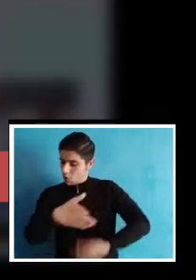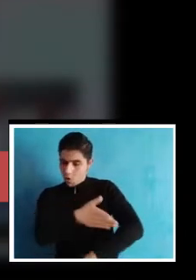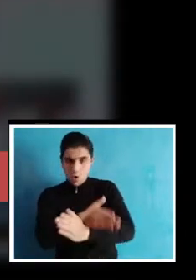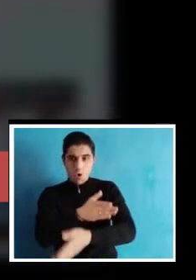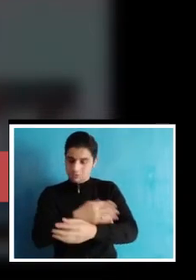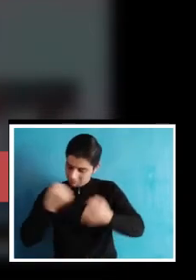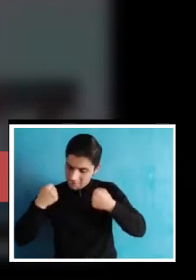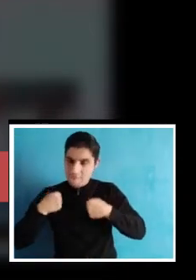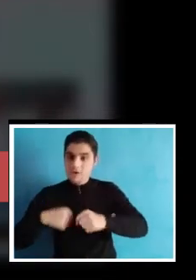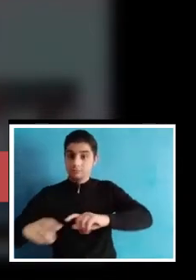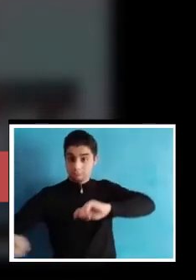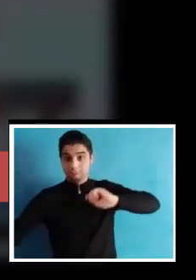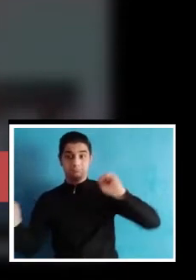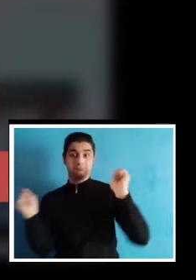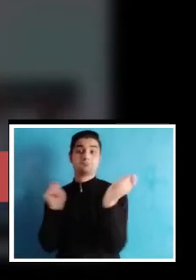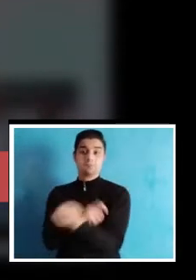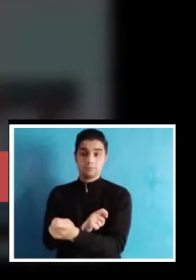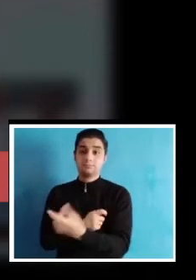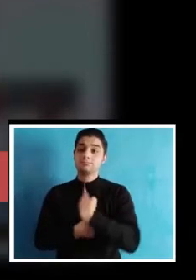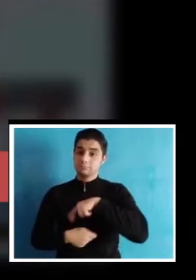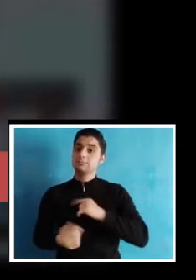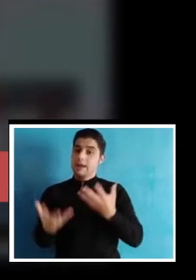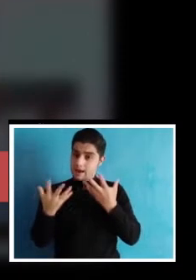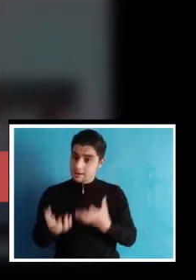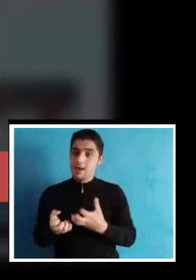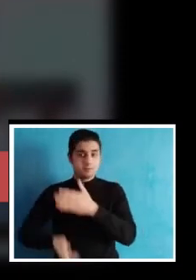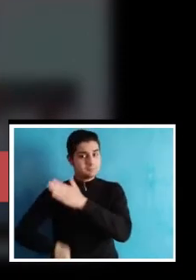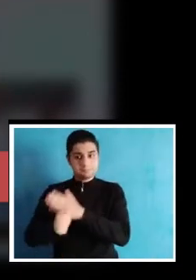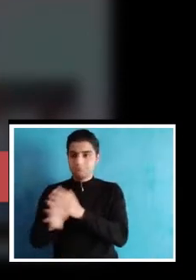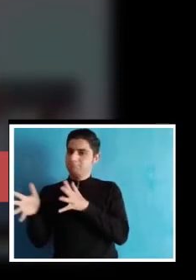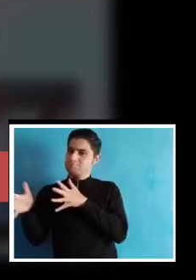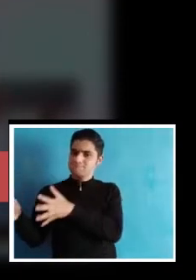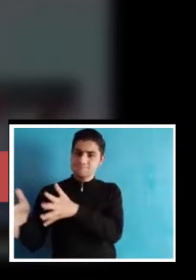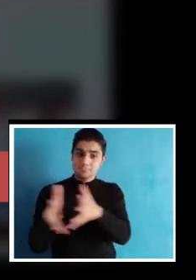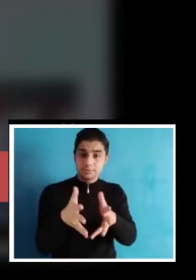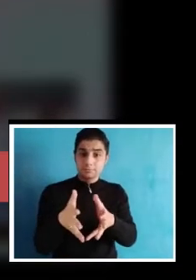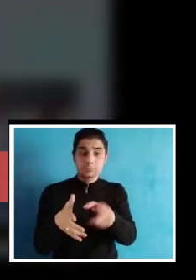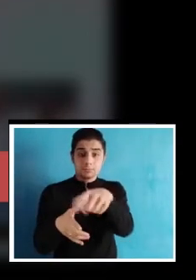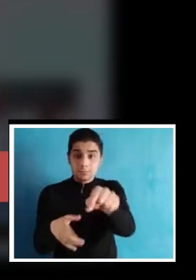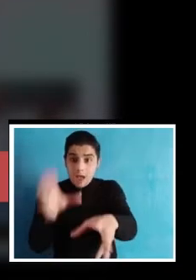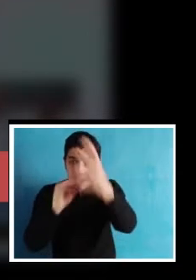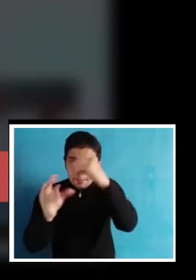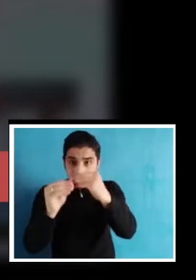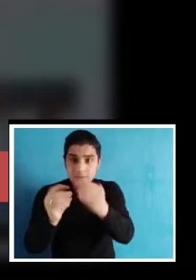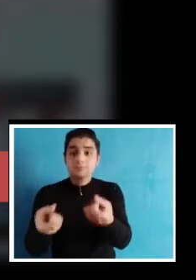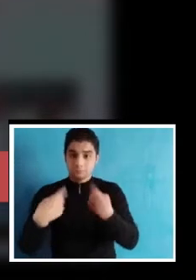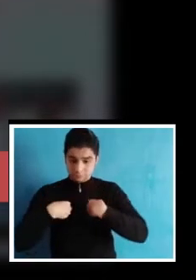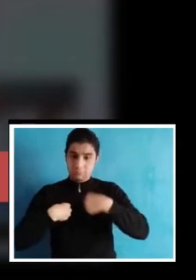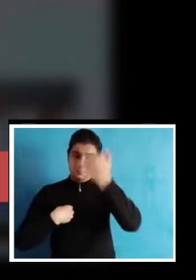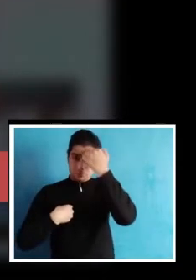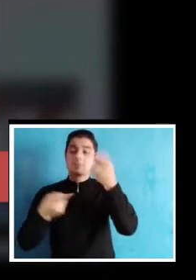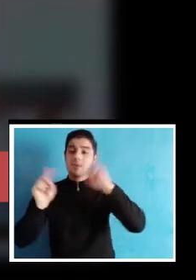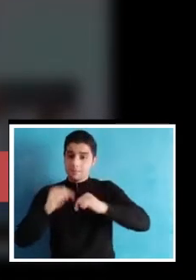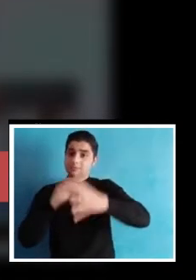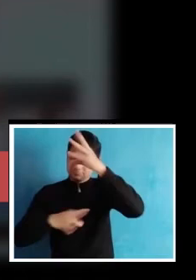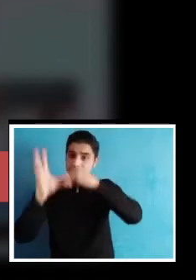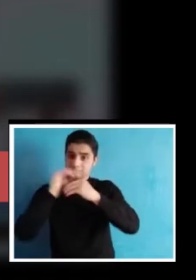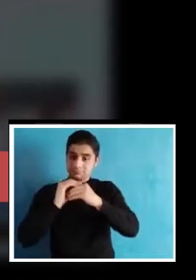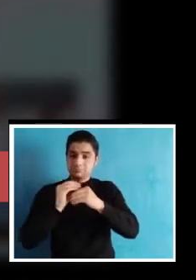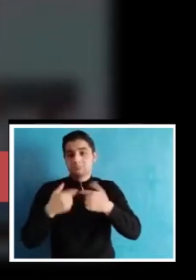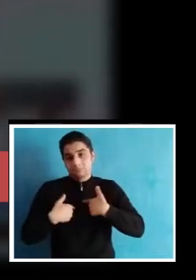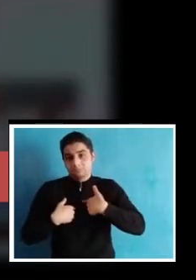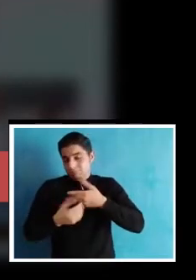continuamos. Nos hemos reinventado, pues queremos seguir enseñando y aprendiendo junto a nuestros estudiantes sin perder el rol de